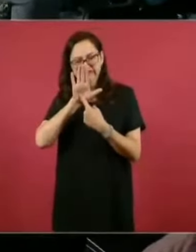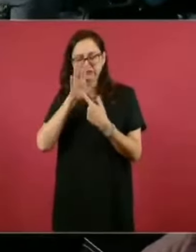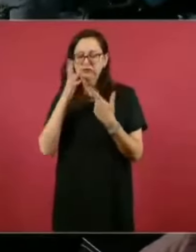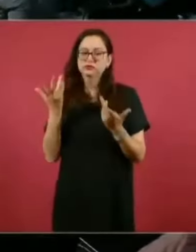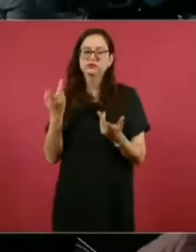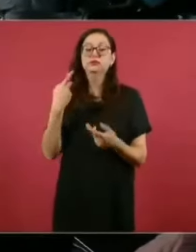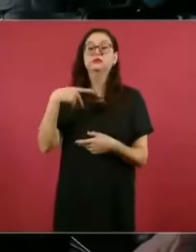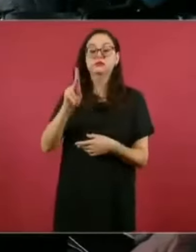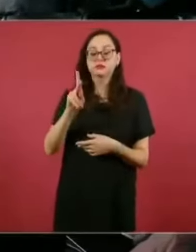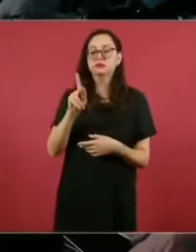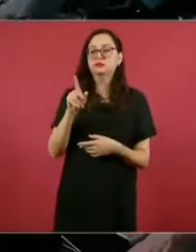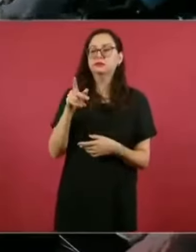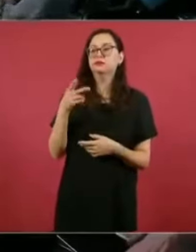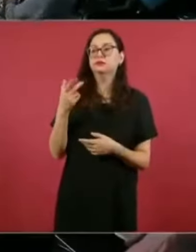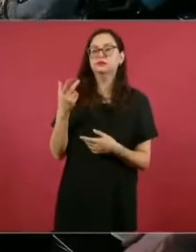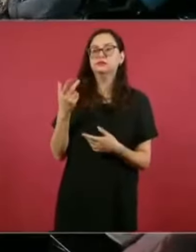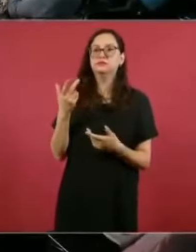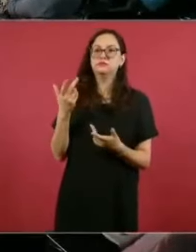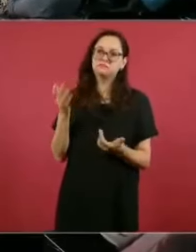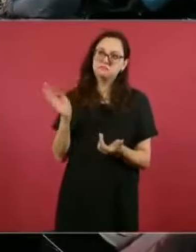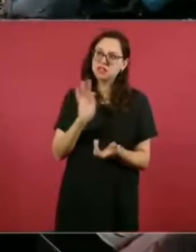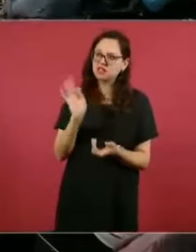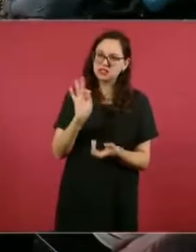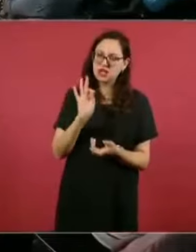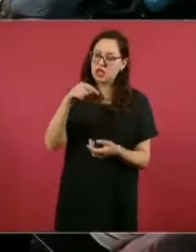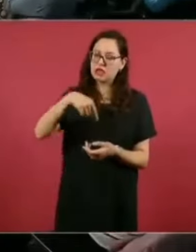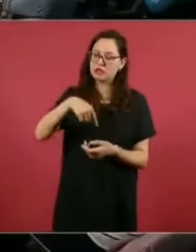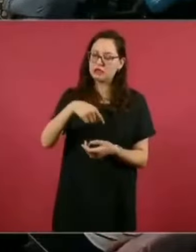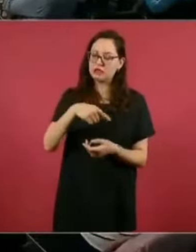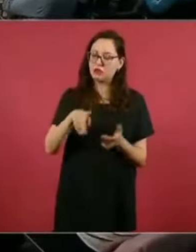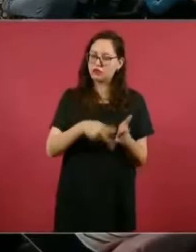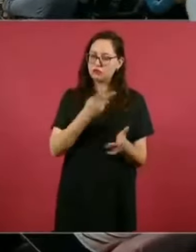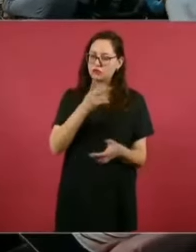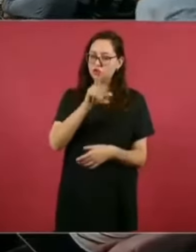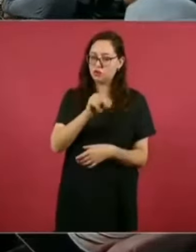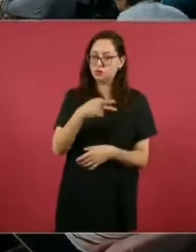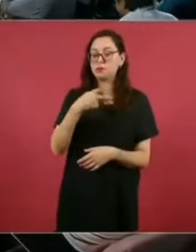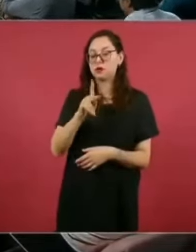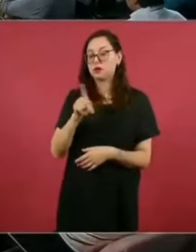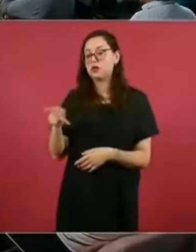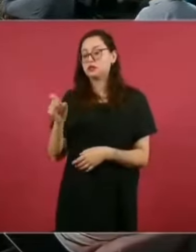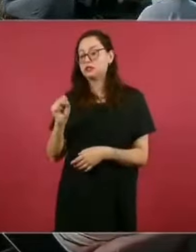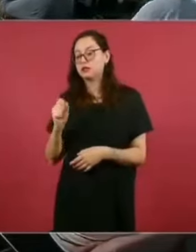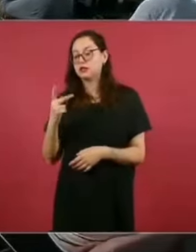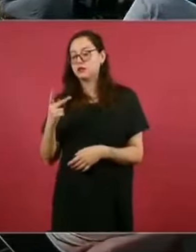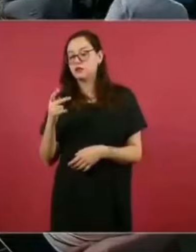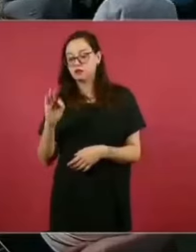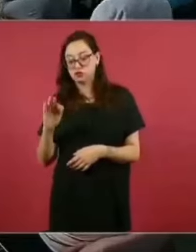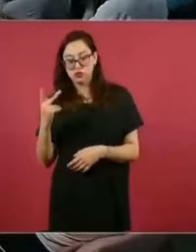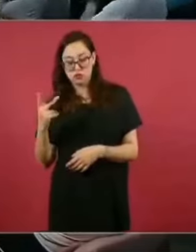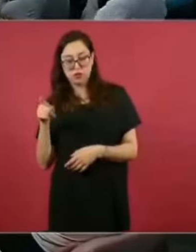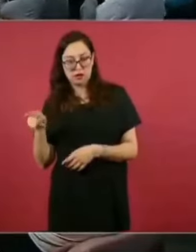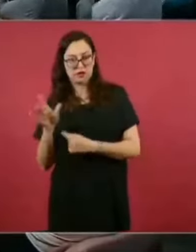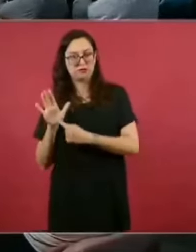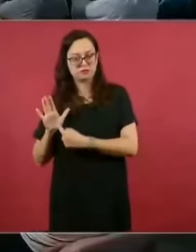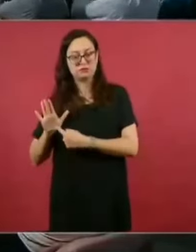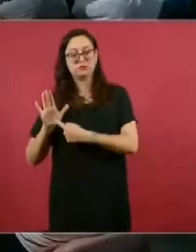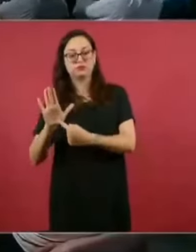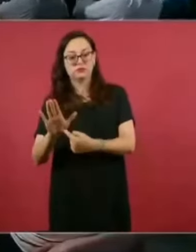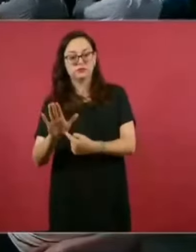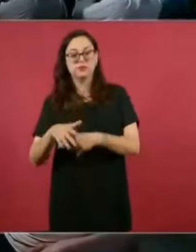Secretaría de la Función Pública y la Secretaría de Gobernación, la